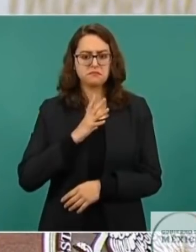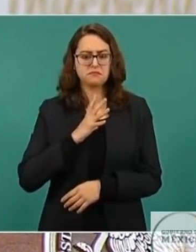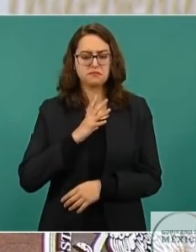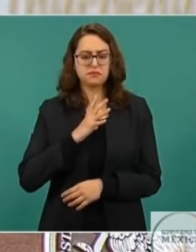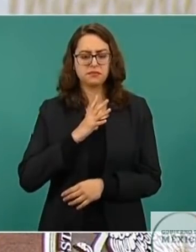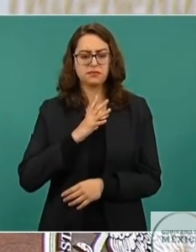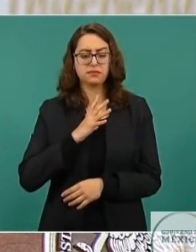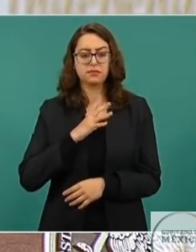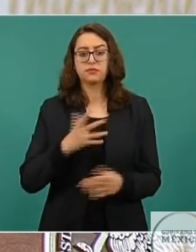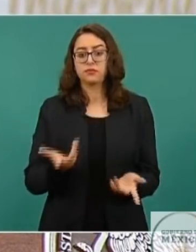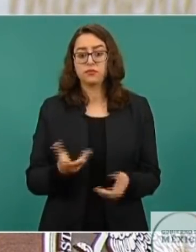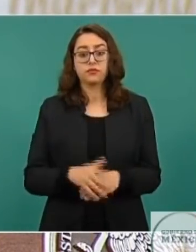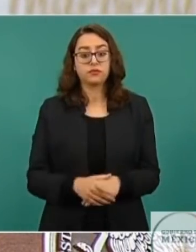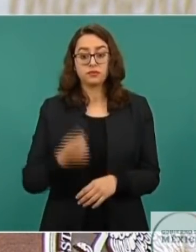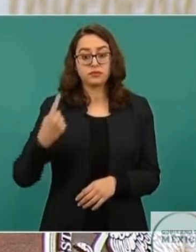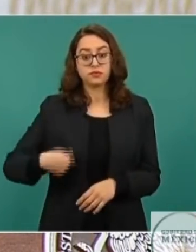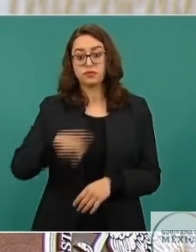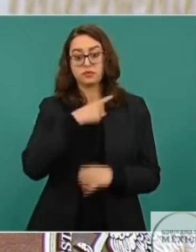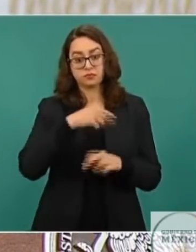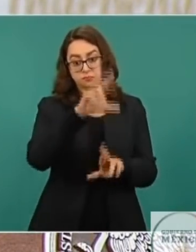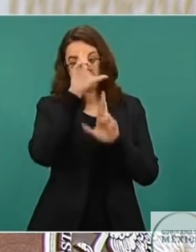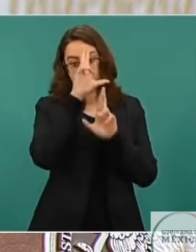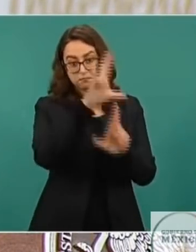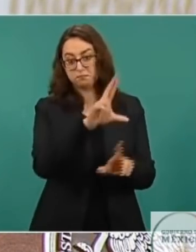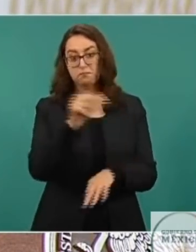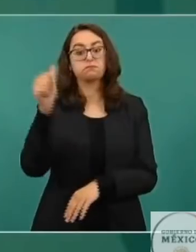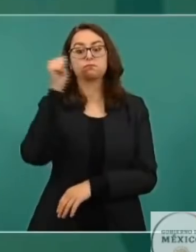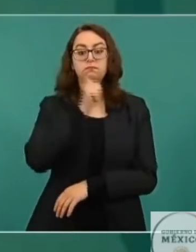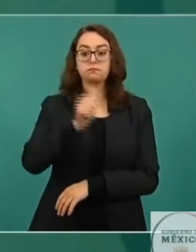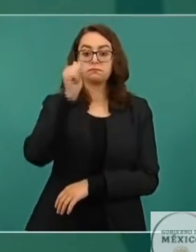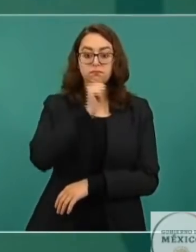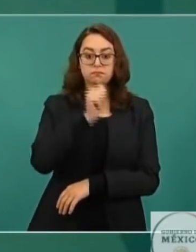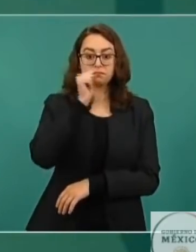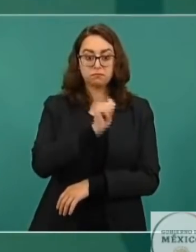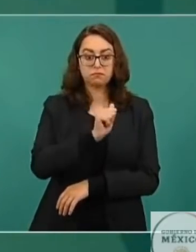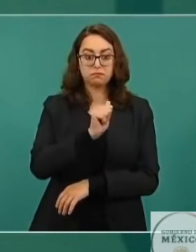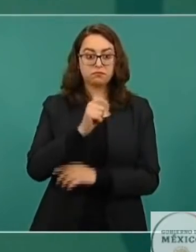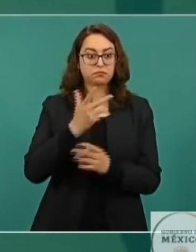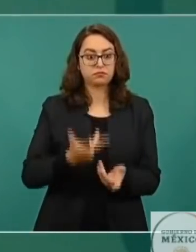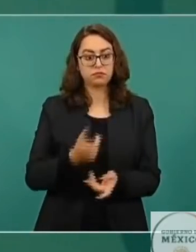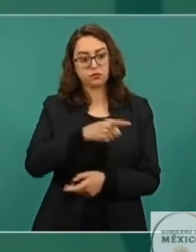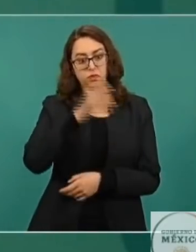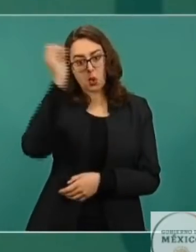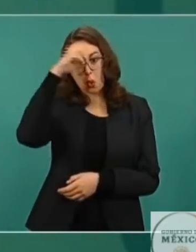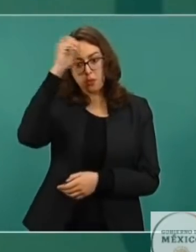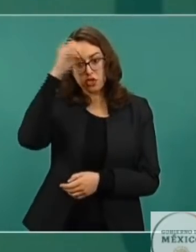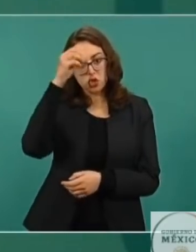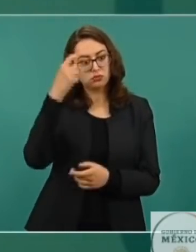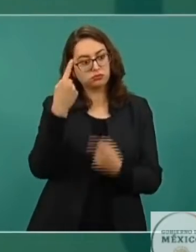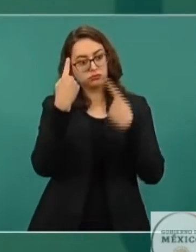Nosotros vamos a ser siempre respetuosos de todas las opiniones.